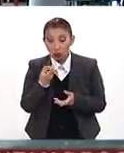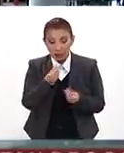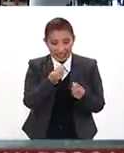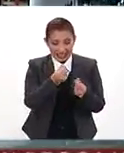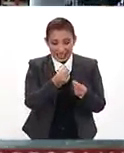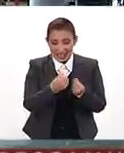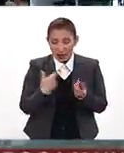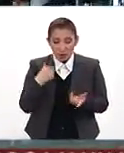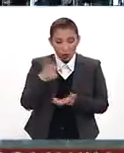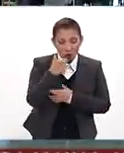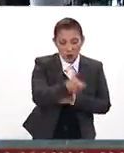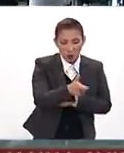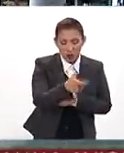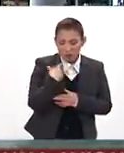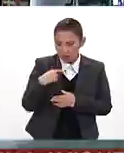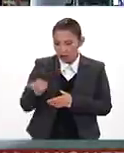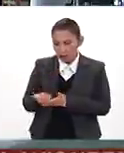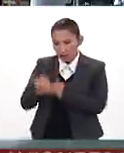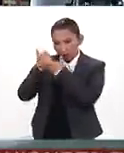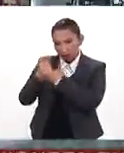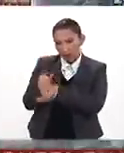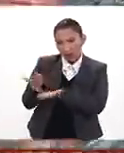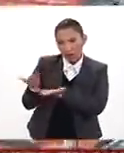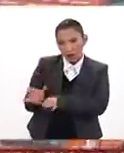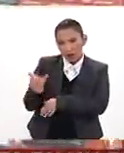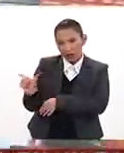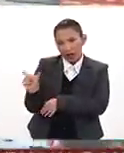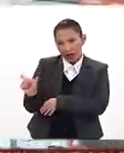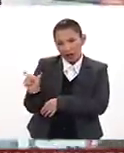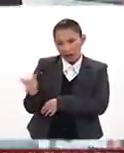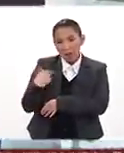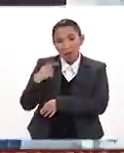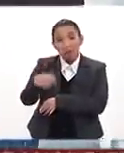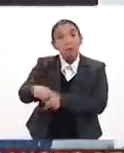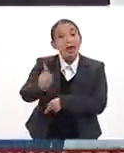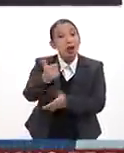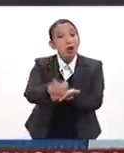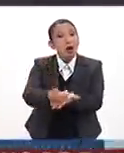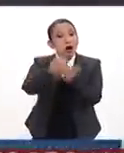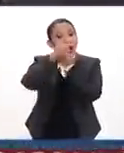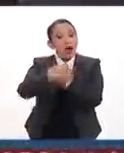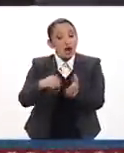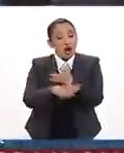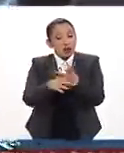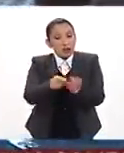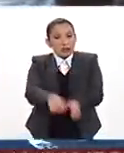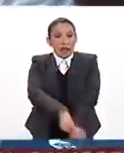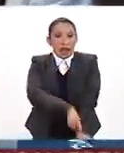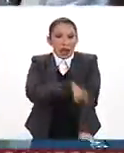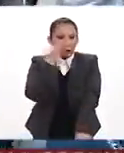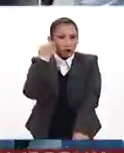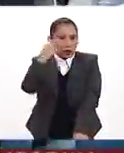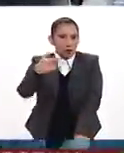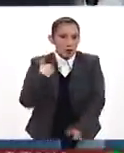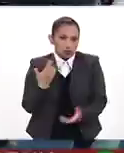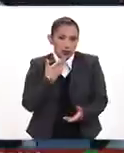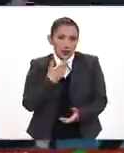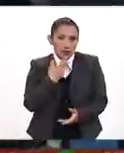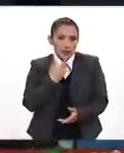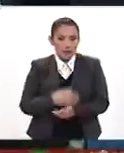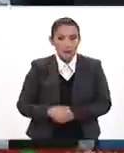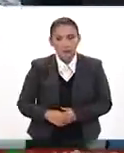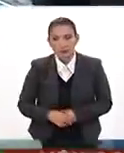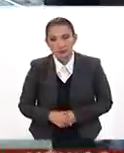efectivo, de contado, pero que sean bienes, insisto, bienes duraderos, bienes que le van a dar un valor agregado a nuestro hogar, a nuestra familia, a nuestra